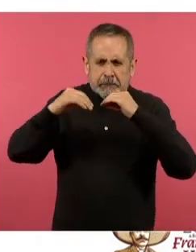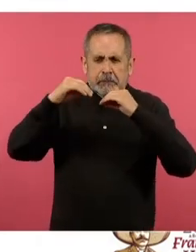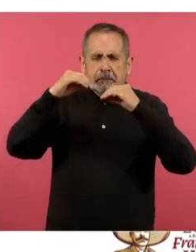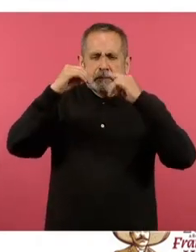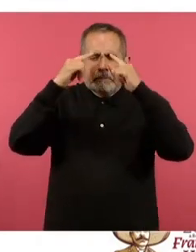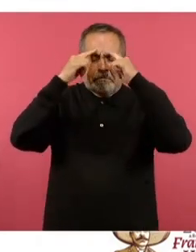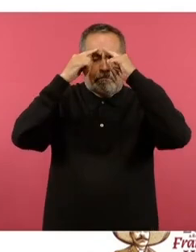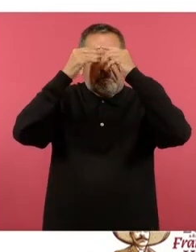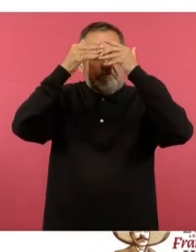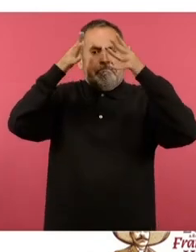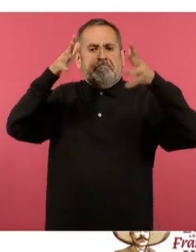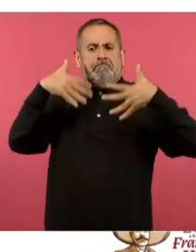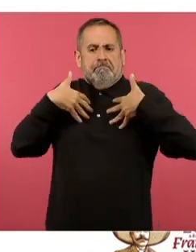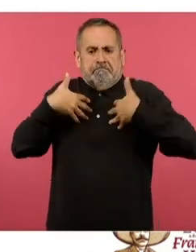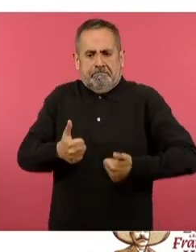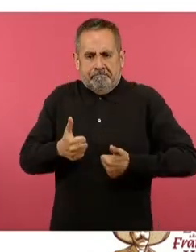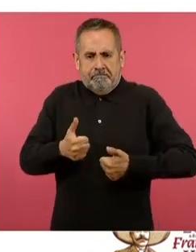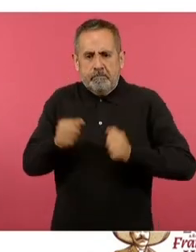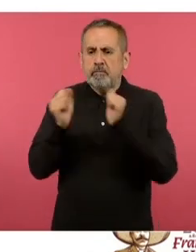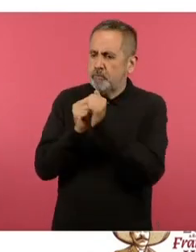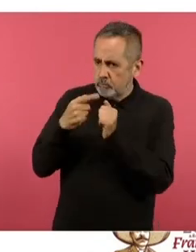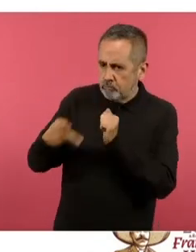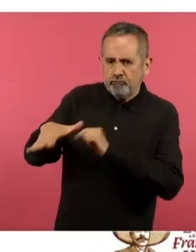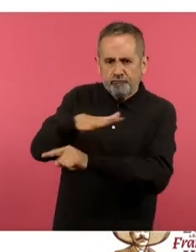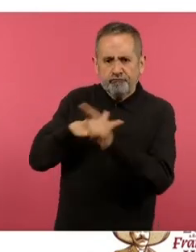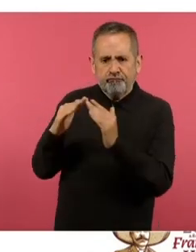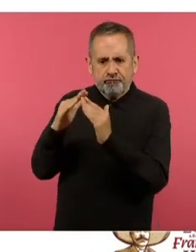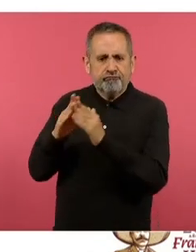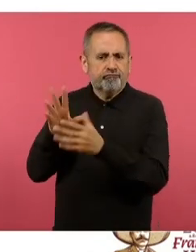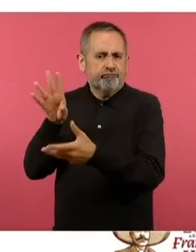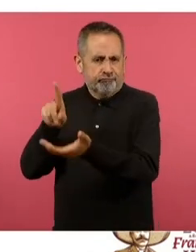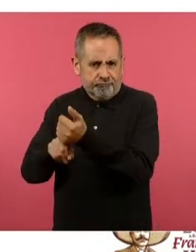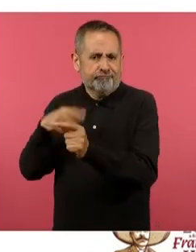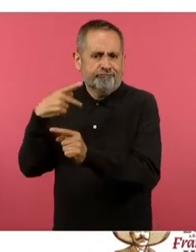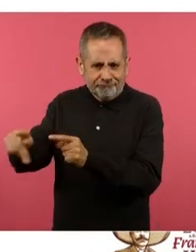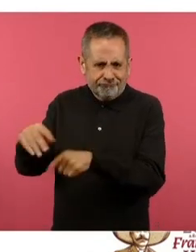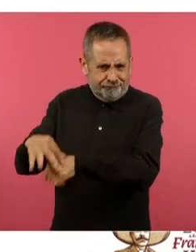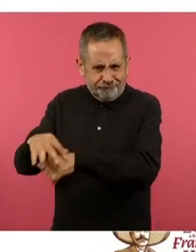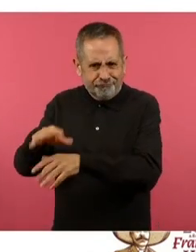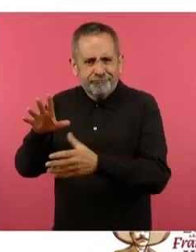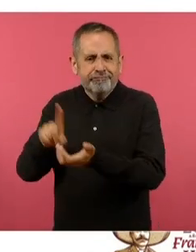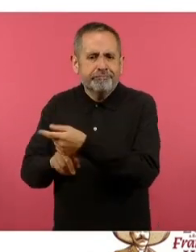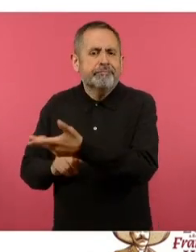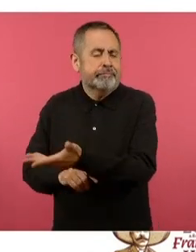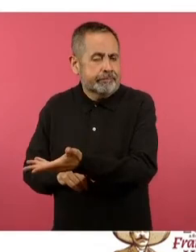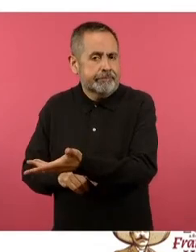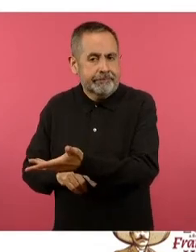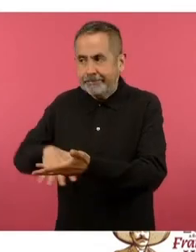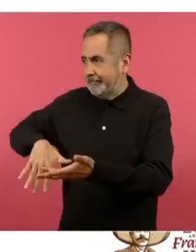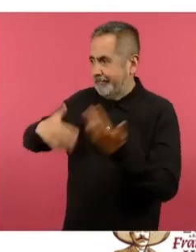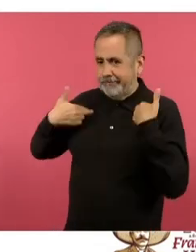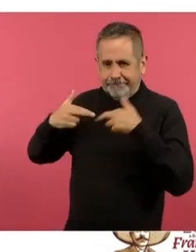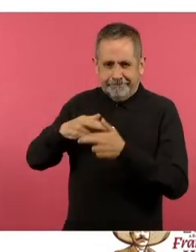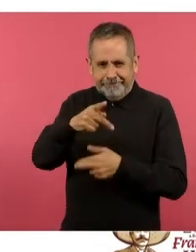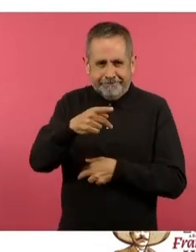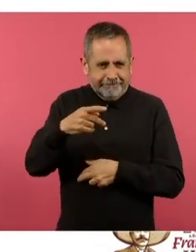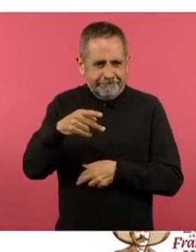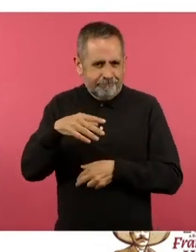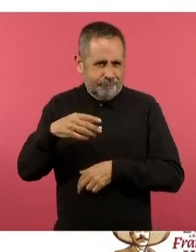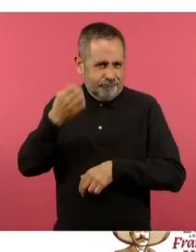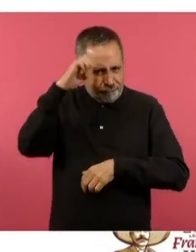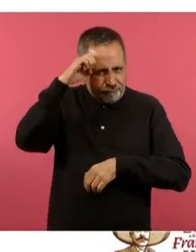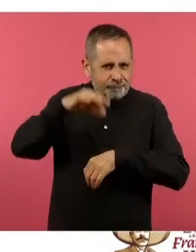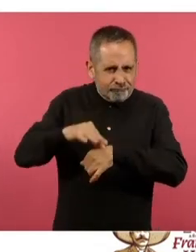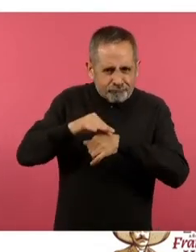y que los hagan desde donde viven creo que las maestras nos han mostrado mucho eso desde su experiencia desde